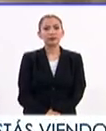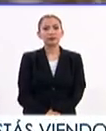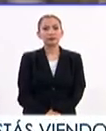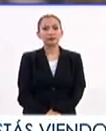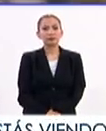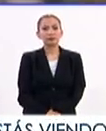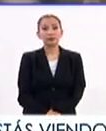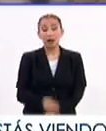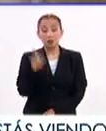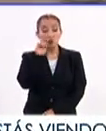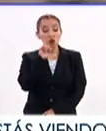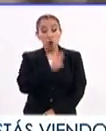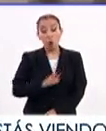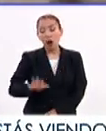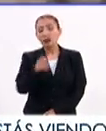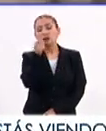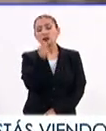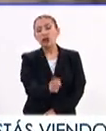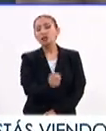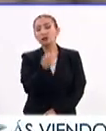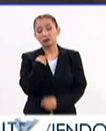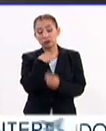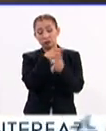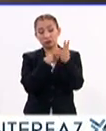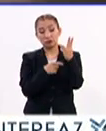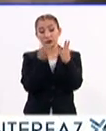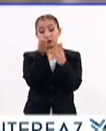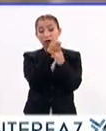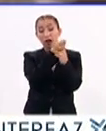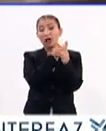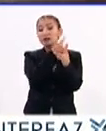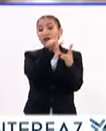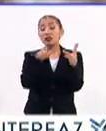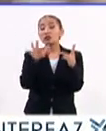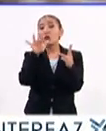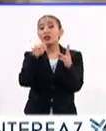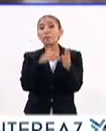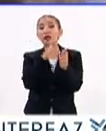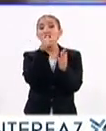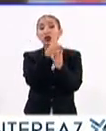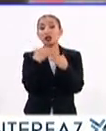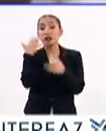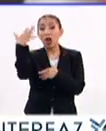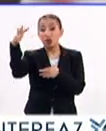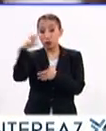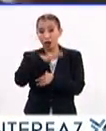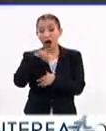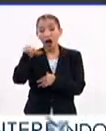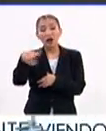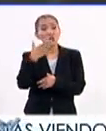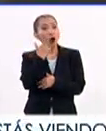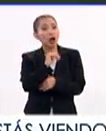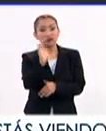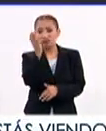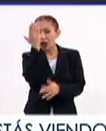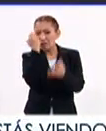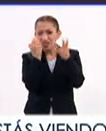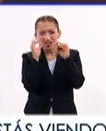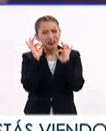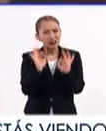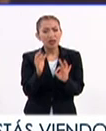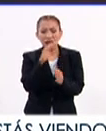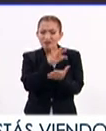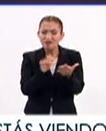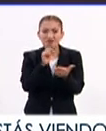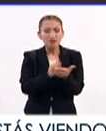Tan solo las mujeres representan dos tercios de los 750 millones de adultos que carecen de conocimientos básicos